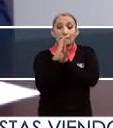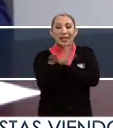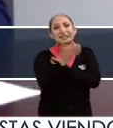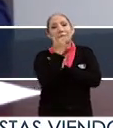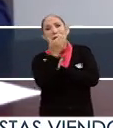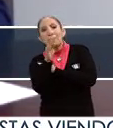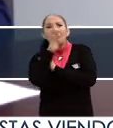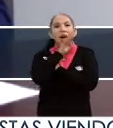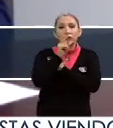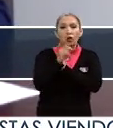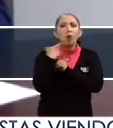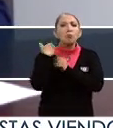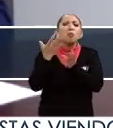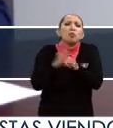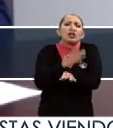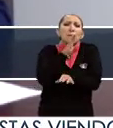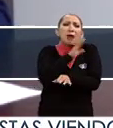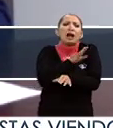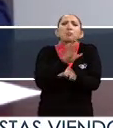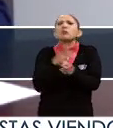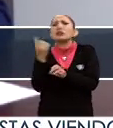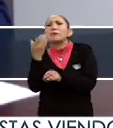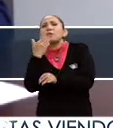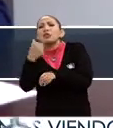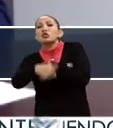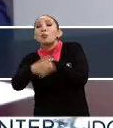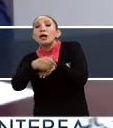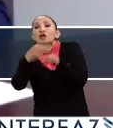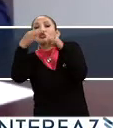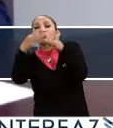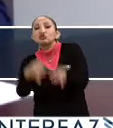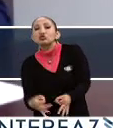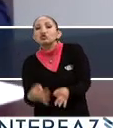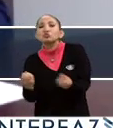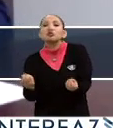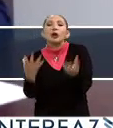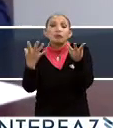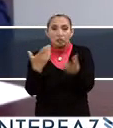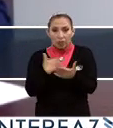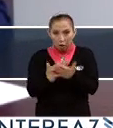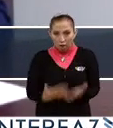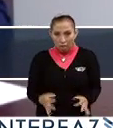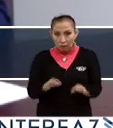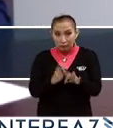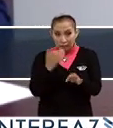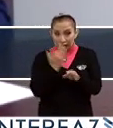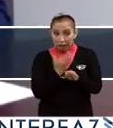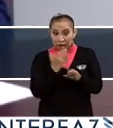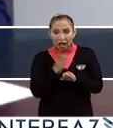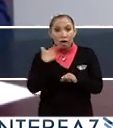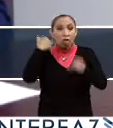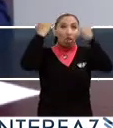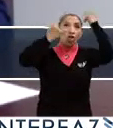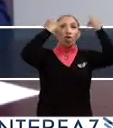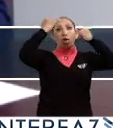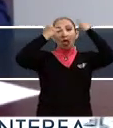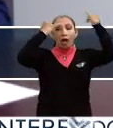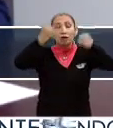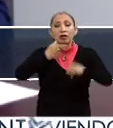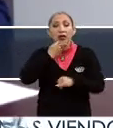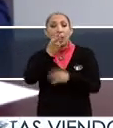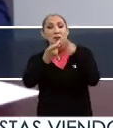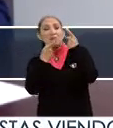es buena o mala, pues medir por qué, y yo creo que eso es algo muy importante ahora que hay tantos prejuicios y tantos